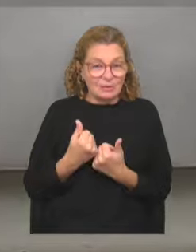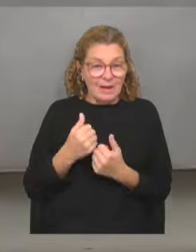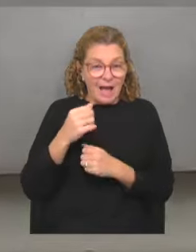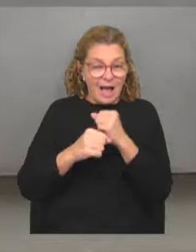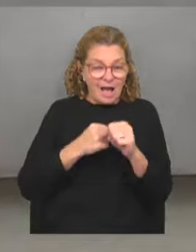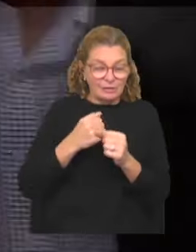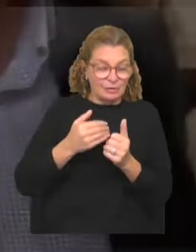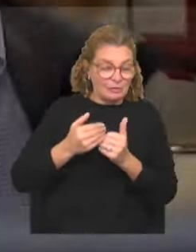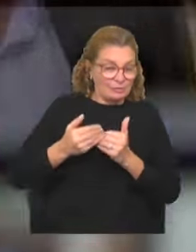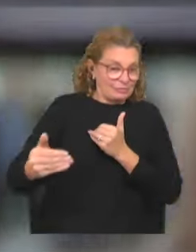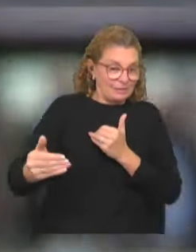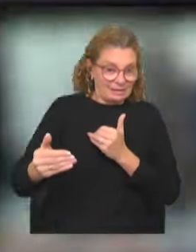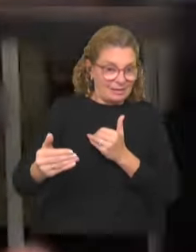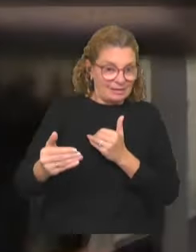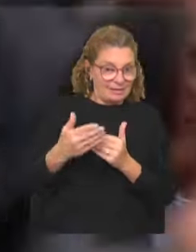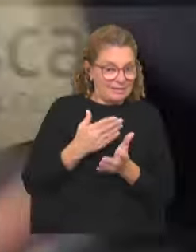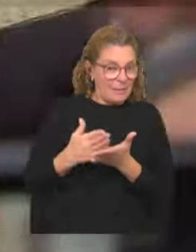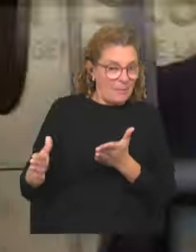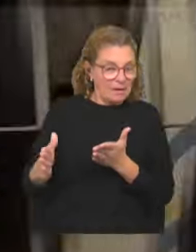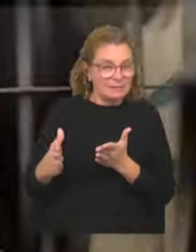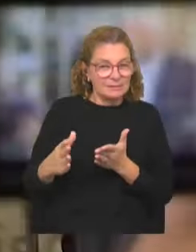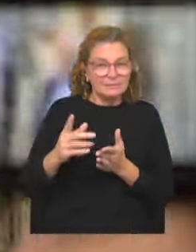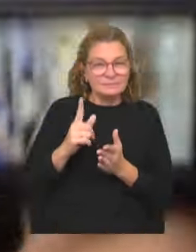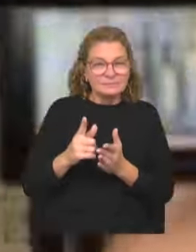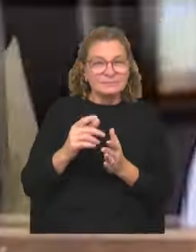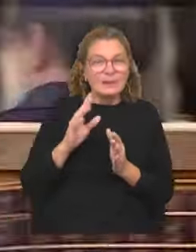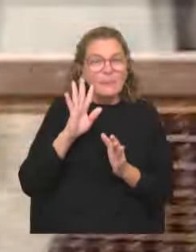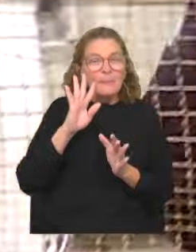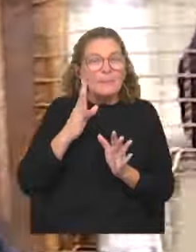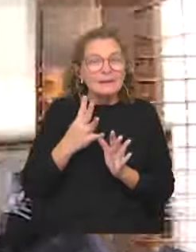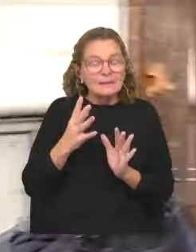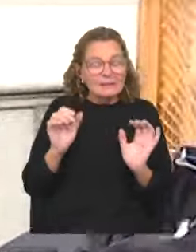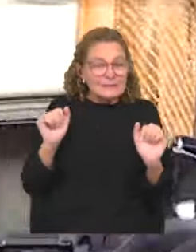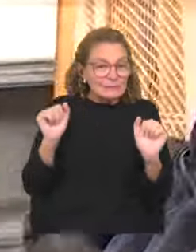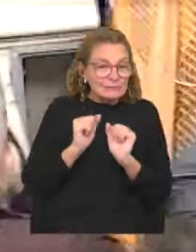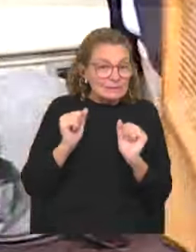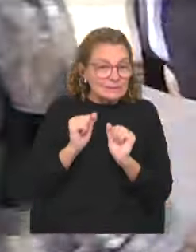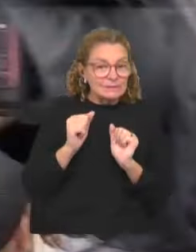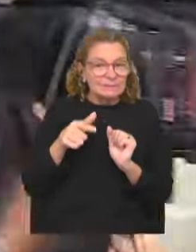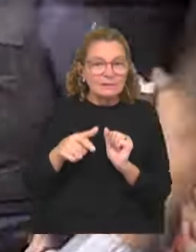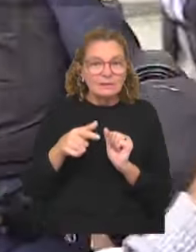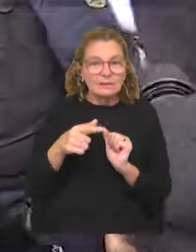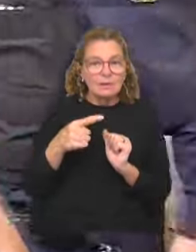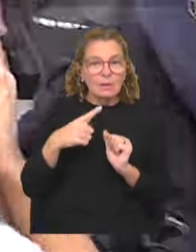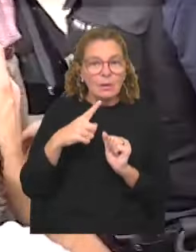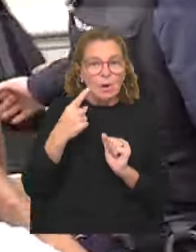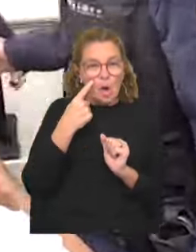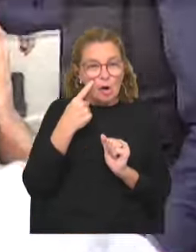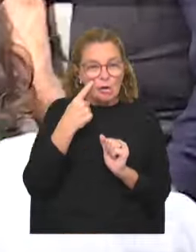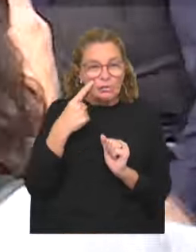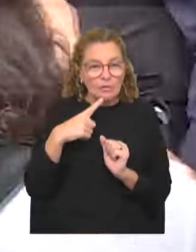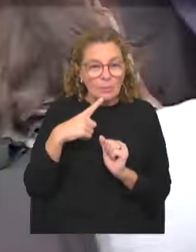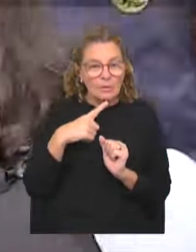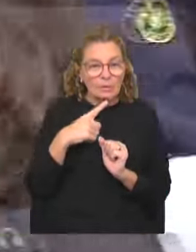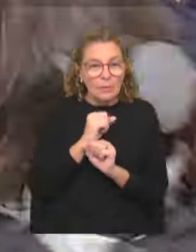distancia de todo punto de vista. Hasta la eventual insinuación da escalofríos. Si yo puedo asegurar, ustedes me conocen, de que bueno,